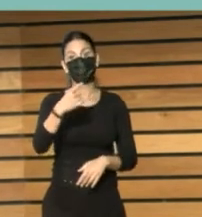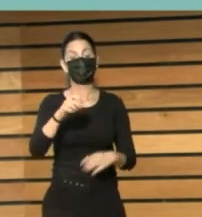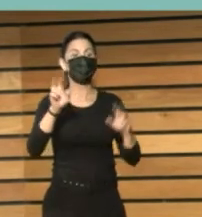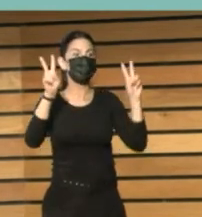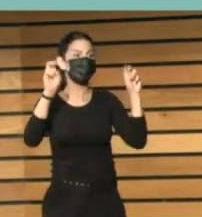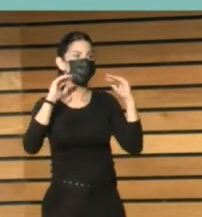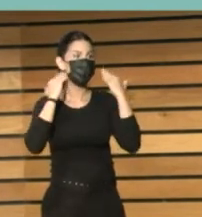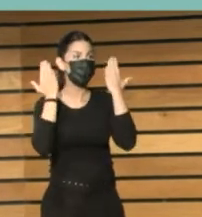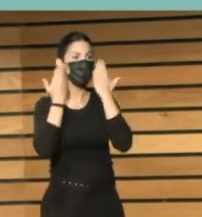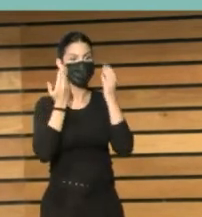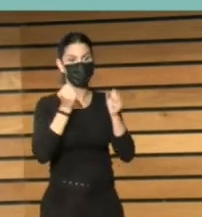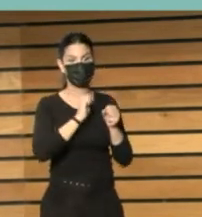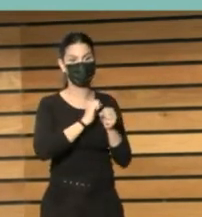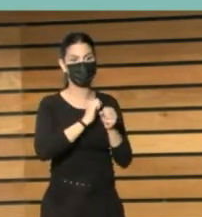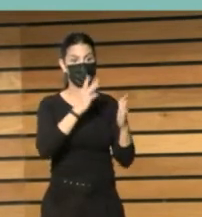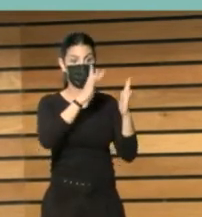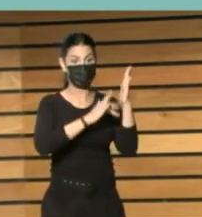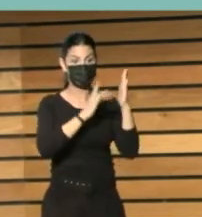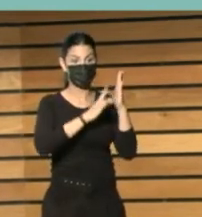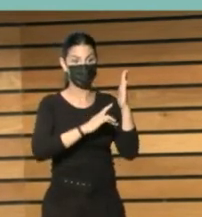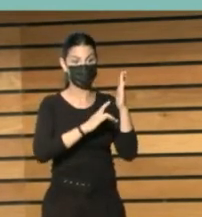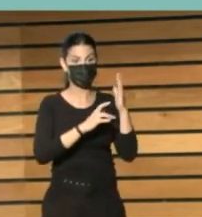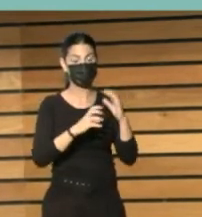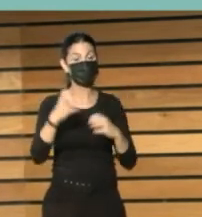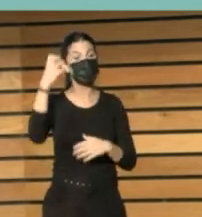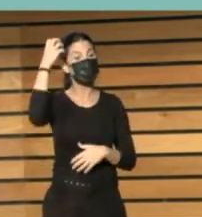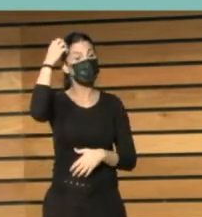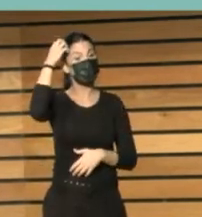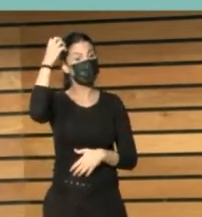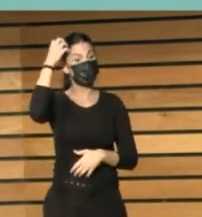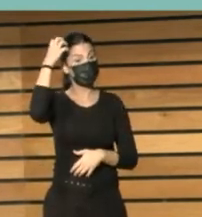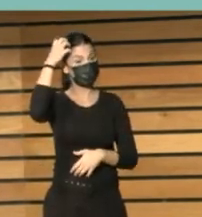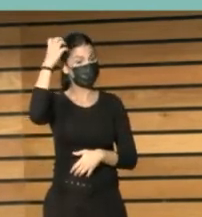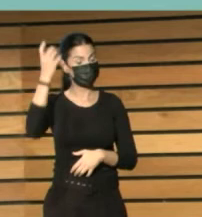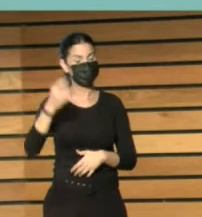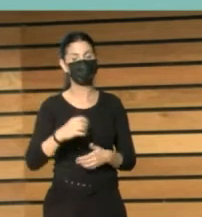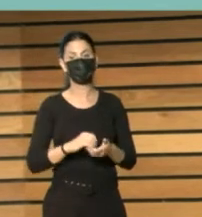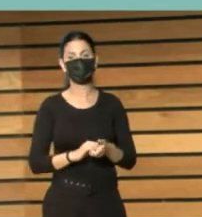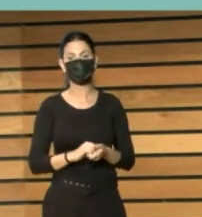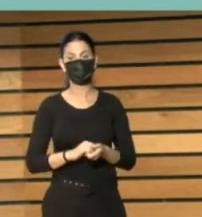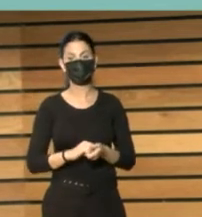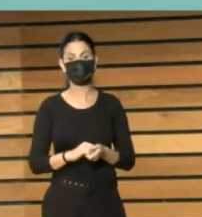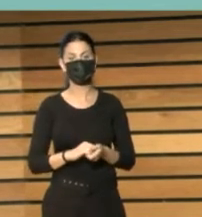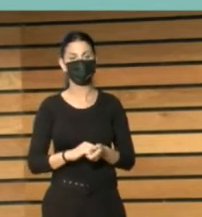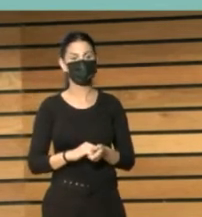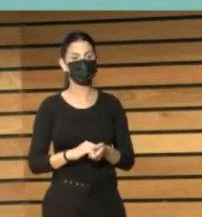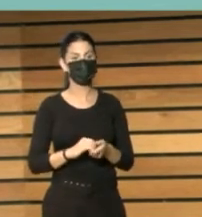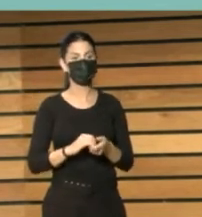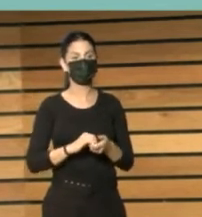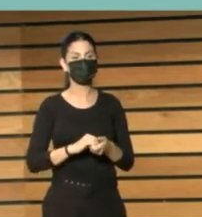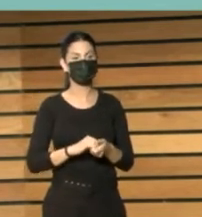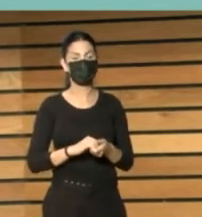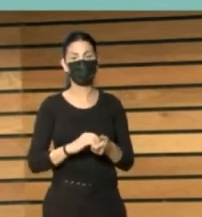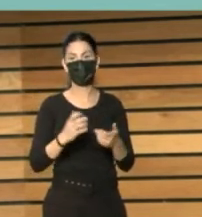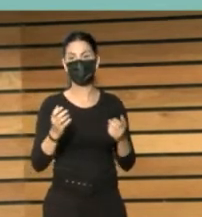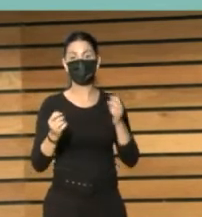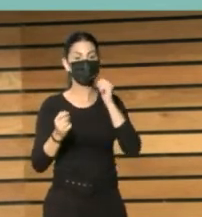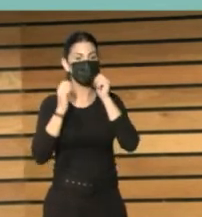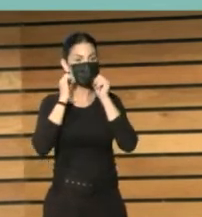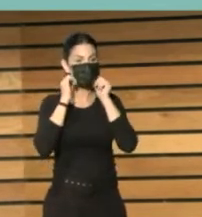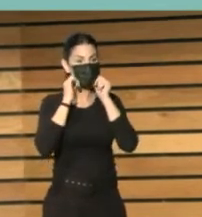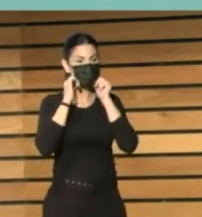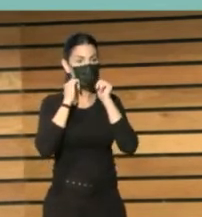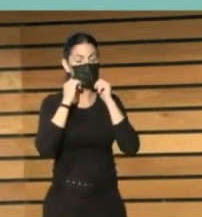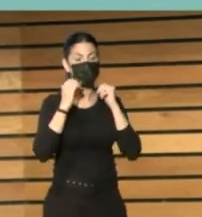Valencia lo inauguró la Casa Real. Es que no es que le hubiese, no fue el proceso. Pasaba por allí y ya le